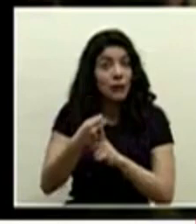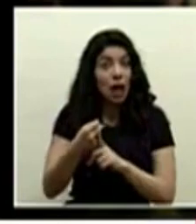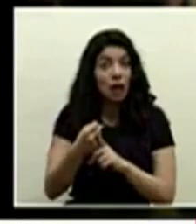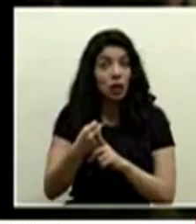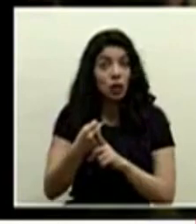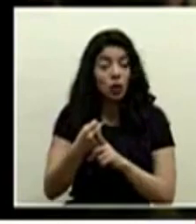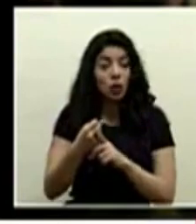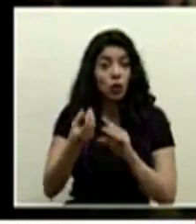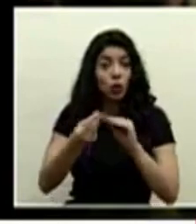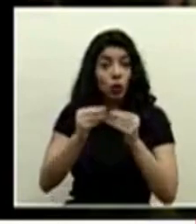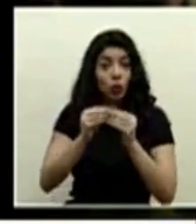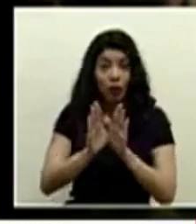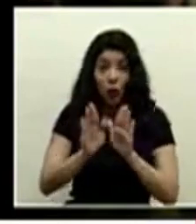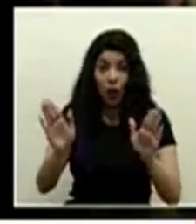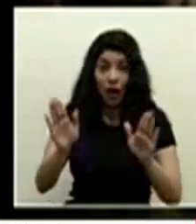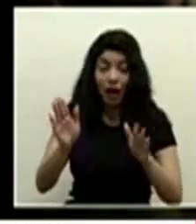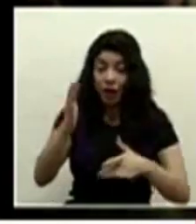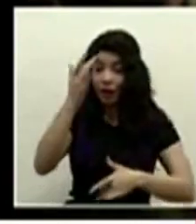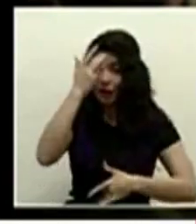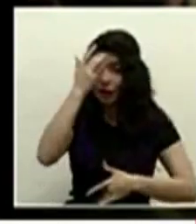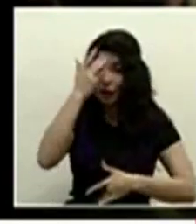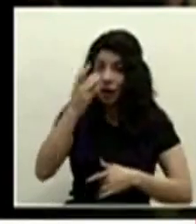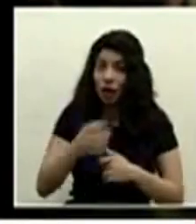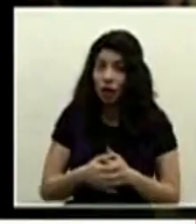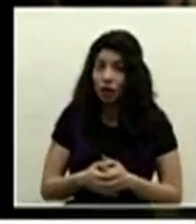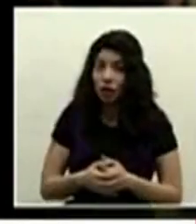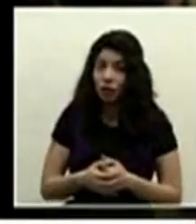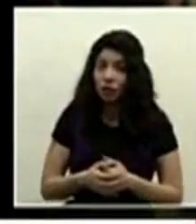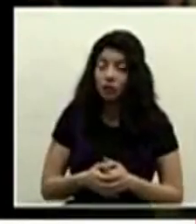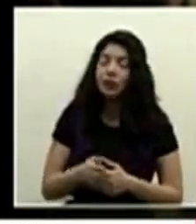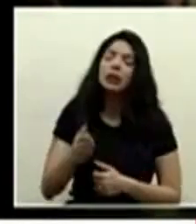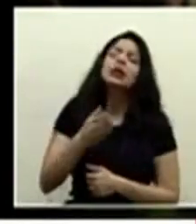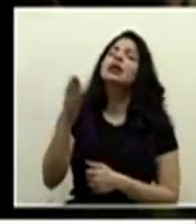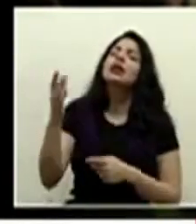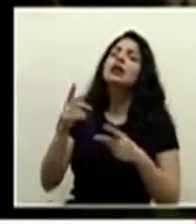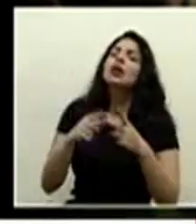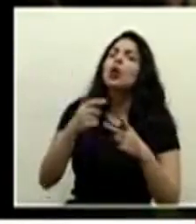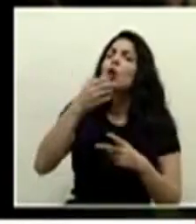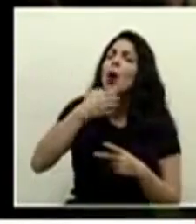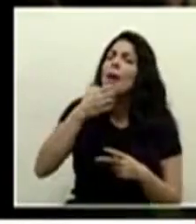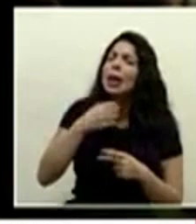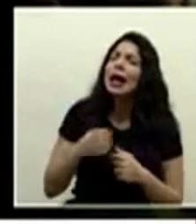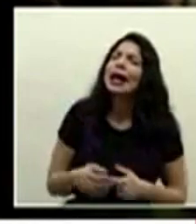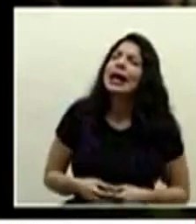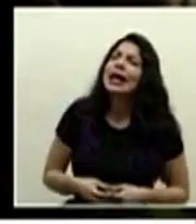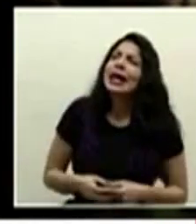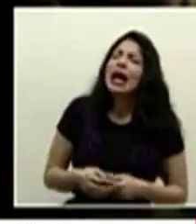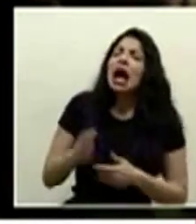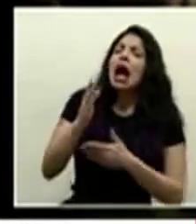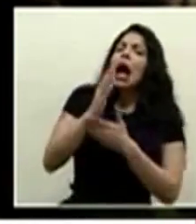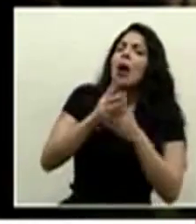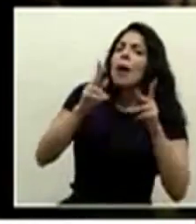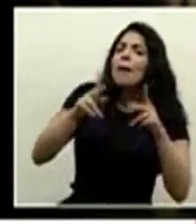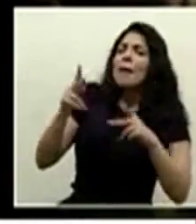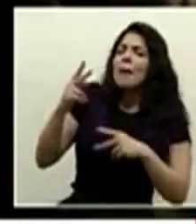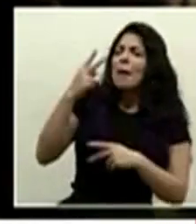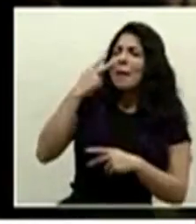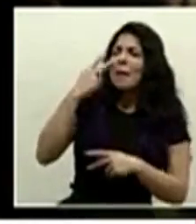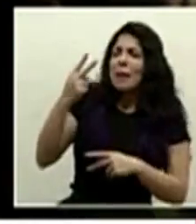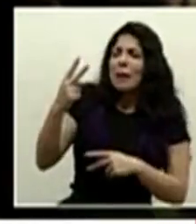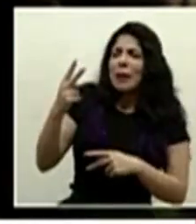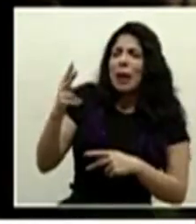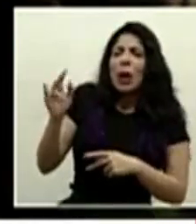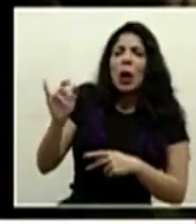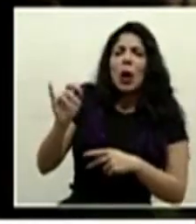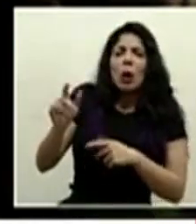cifras globales de infección don Román hay quienes ven una sobre dimensión